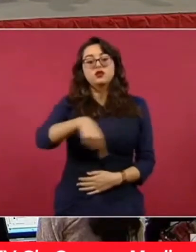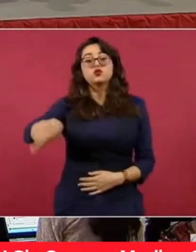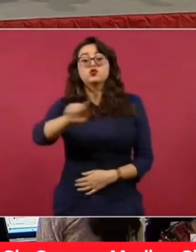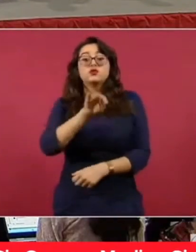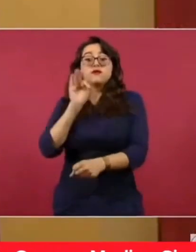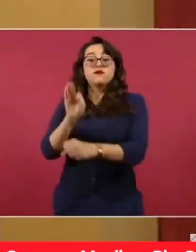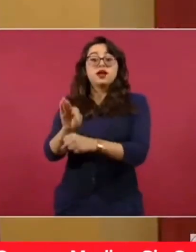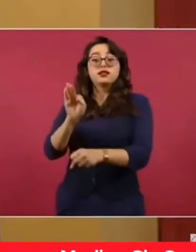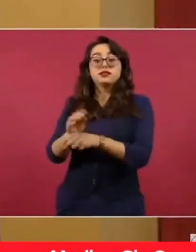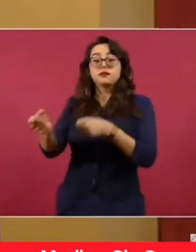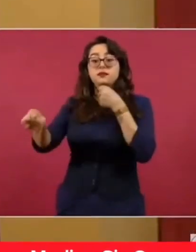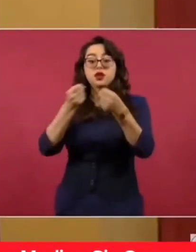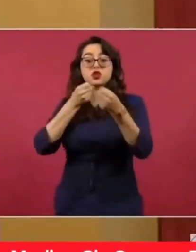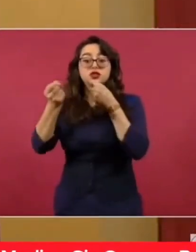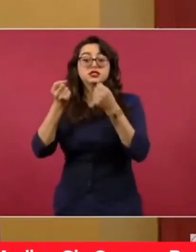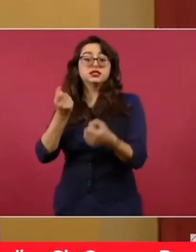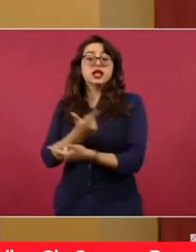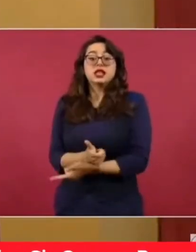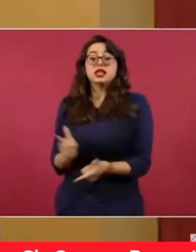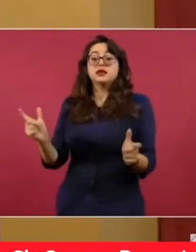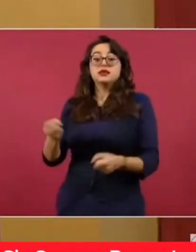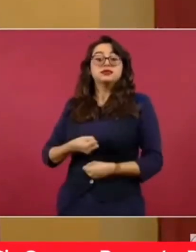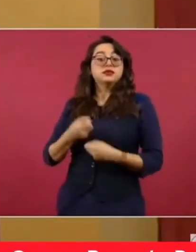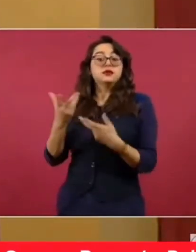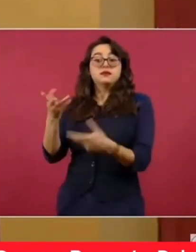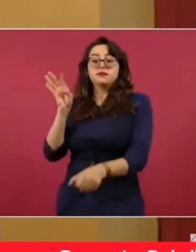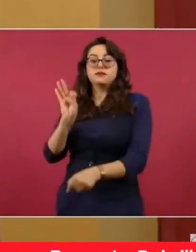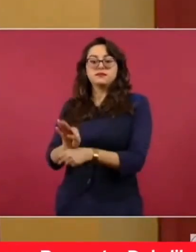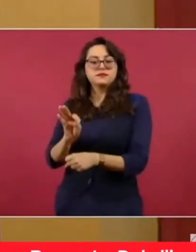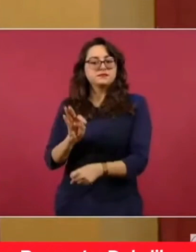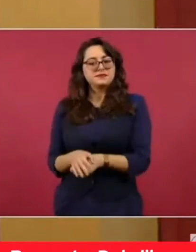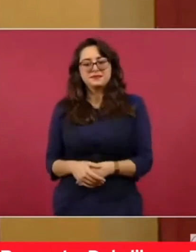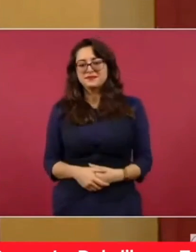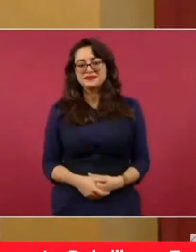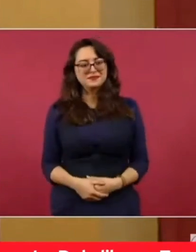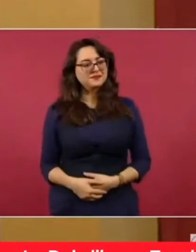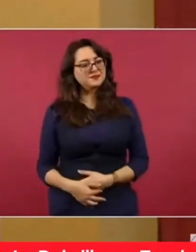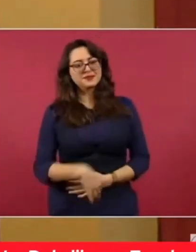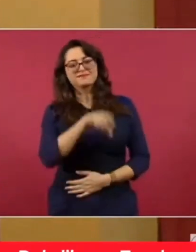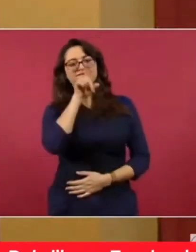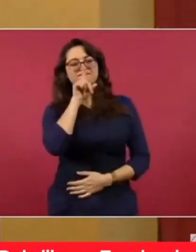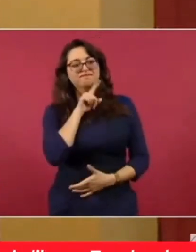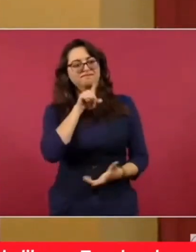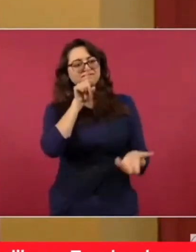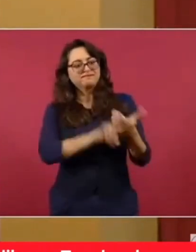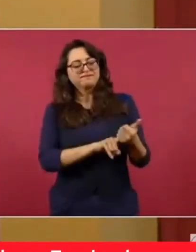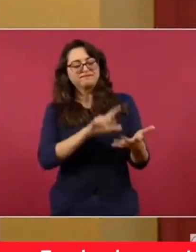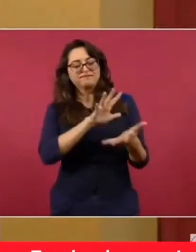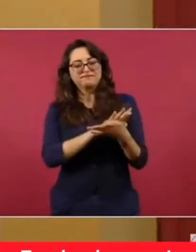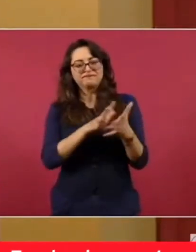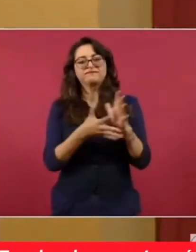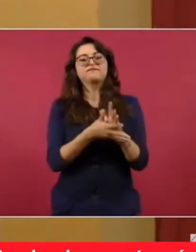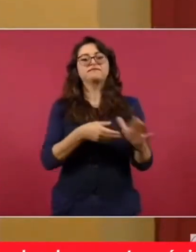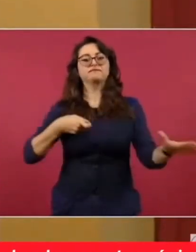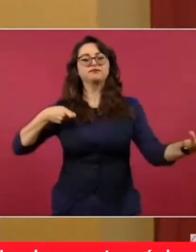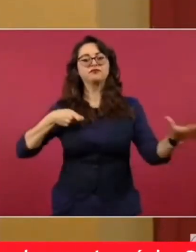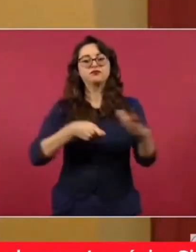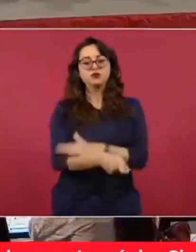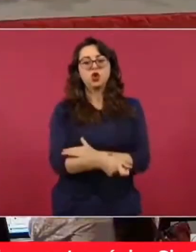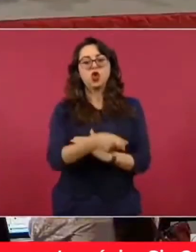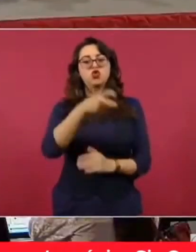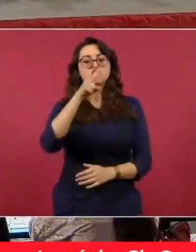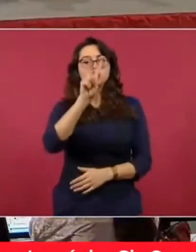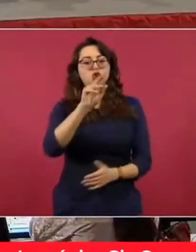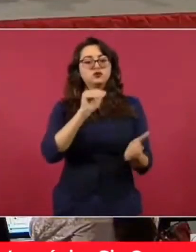Dos millones doscientos dos millones de dólares de 2021